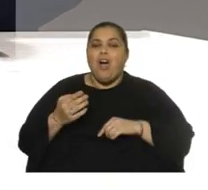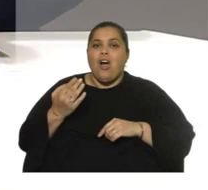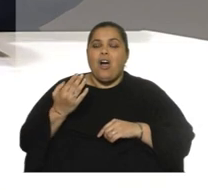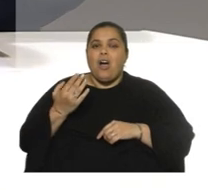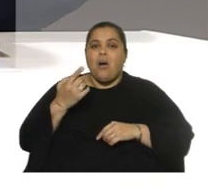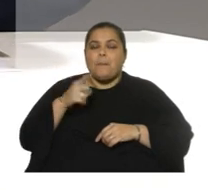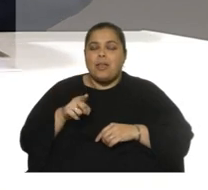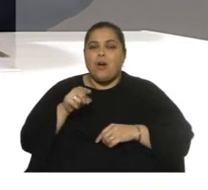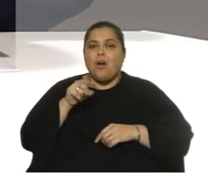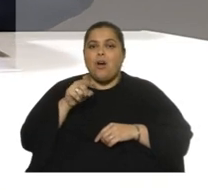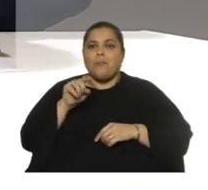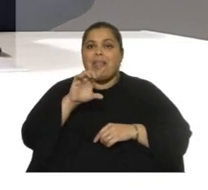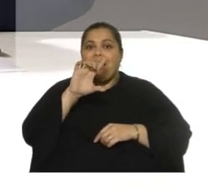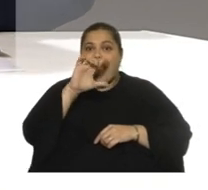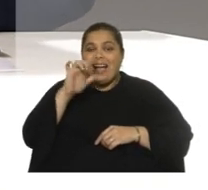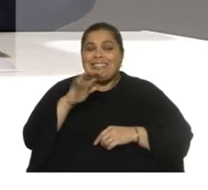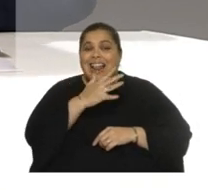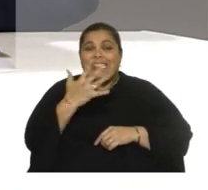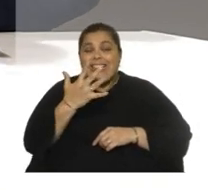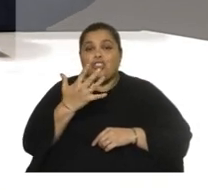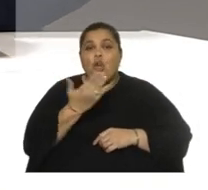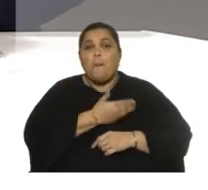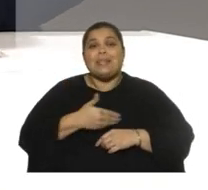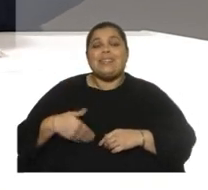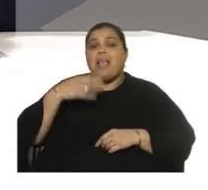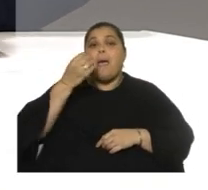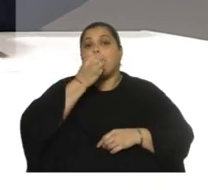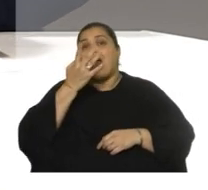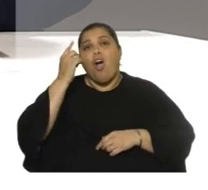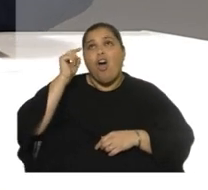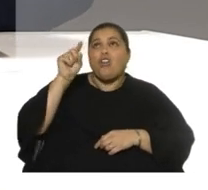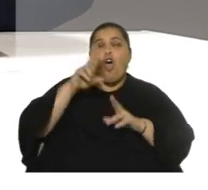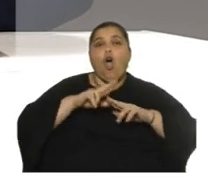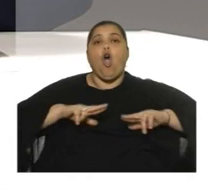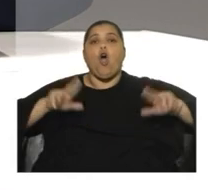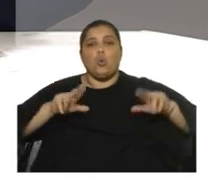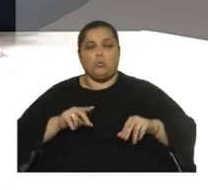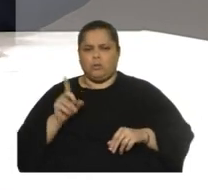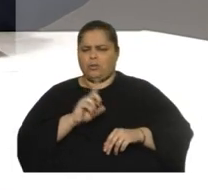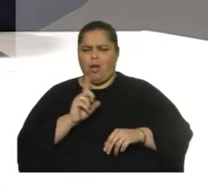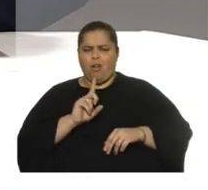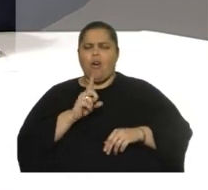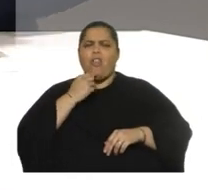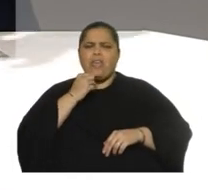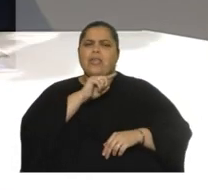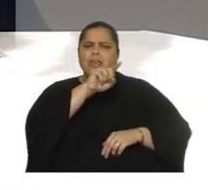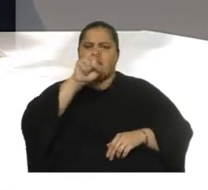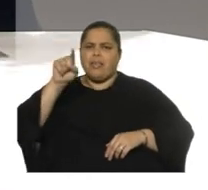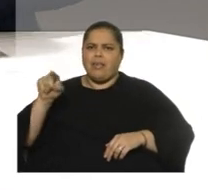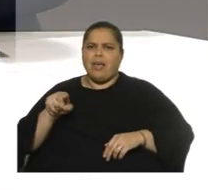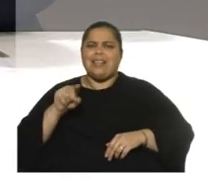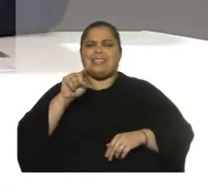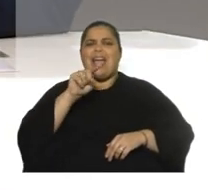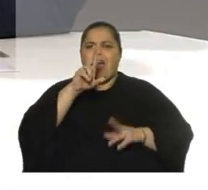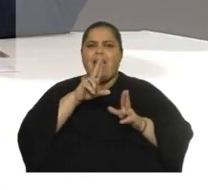la calle era el quinto presidente mejor considerado por la ONU, falso también. No, la ONU no, dije entre los países. No, dice la